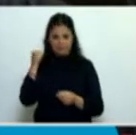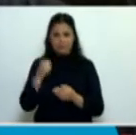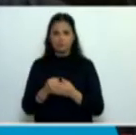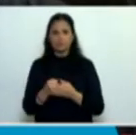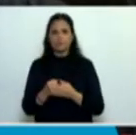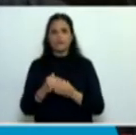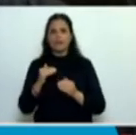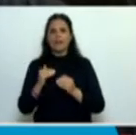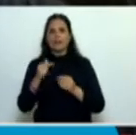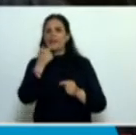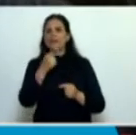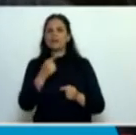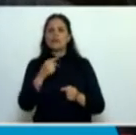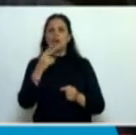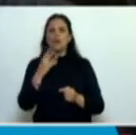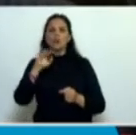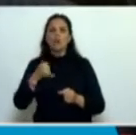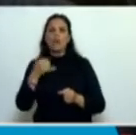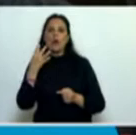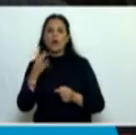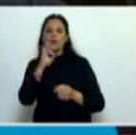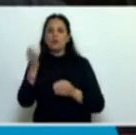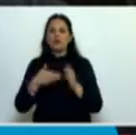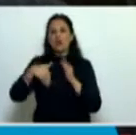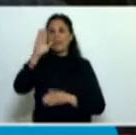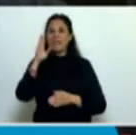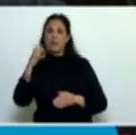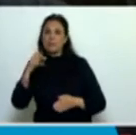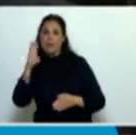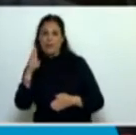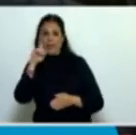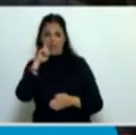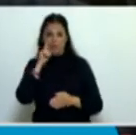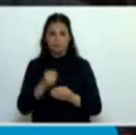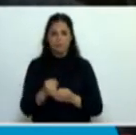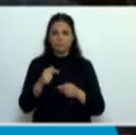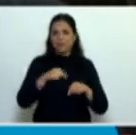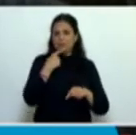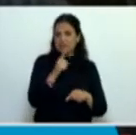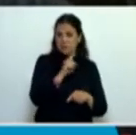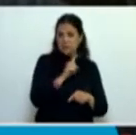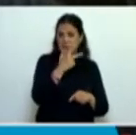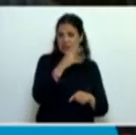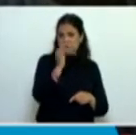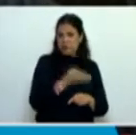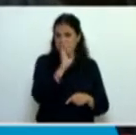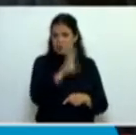crecimiento del 4,4% del PBI, terminó siendo, según estadísticas oficiales, del 3%.